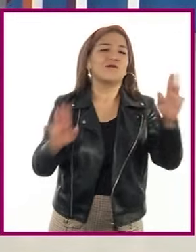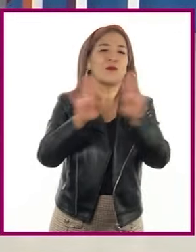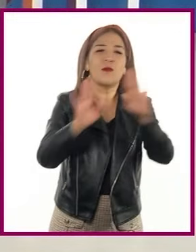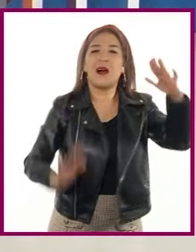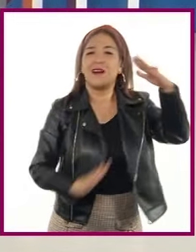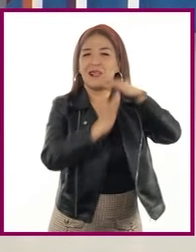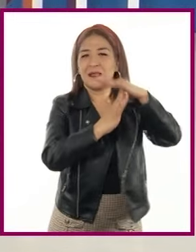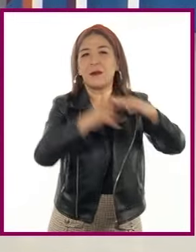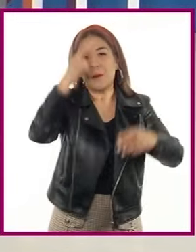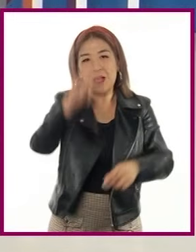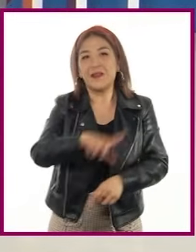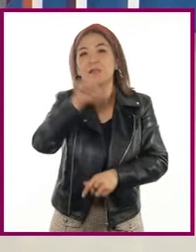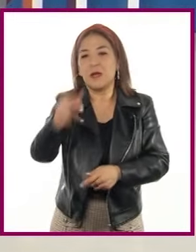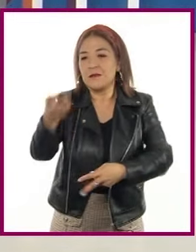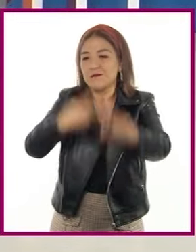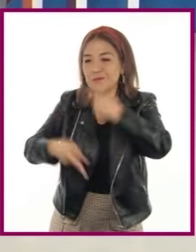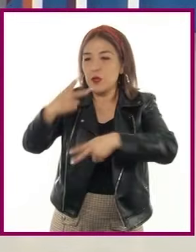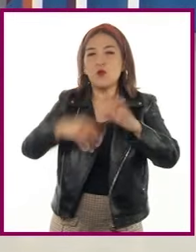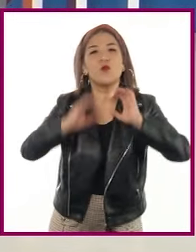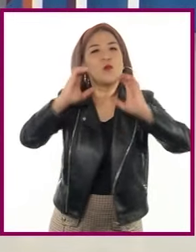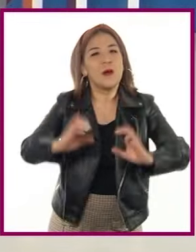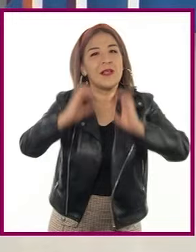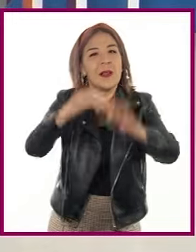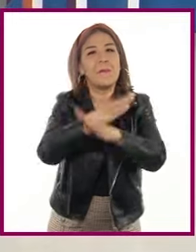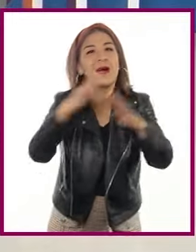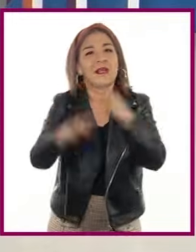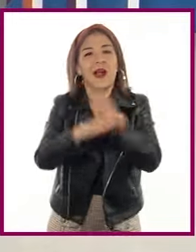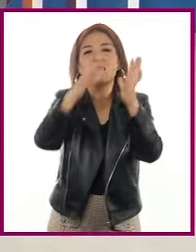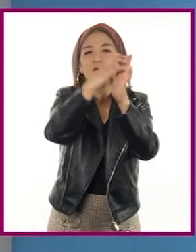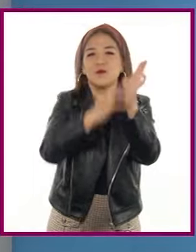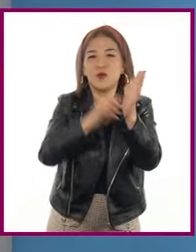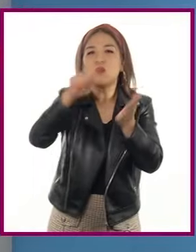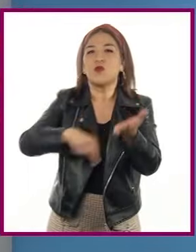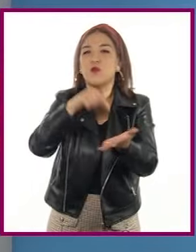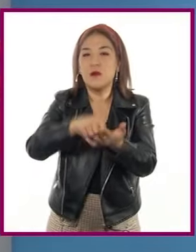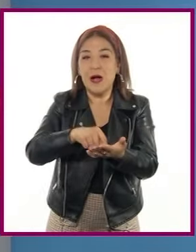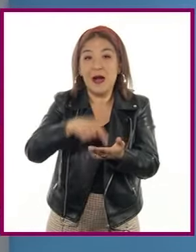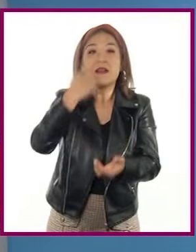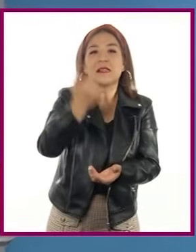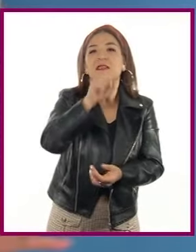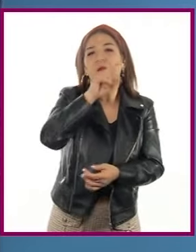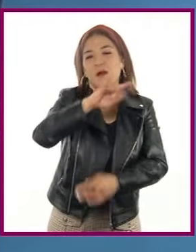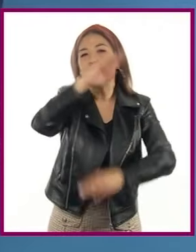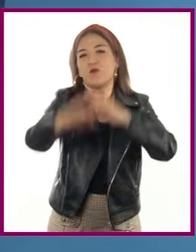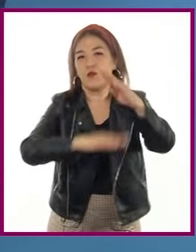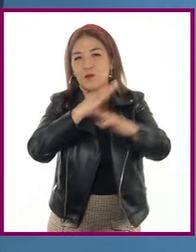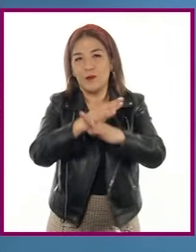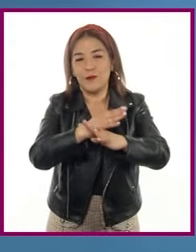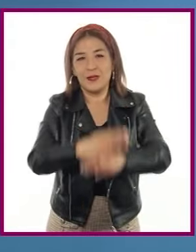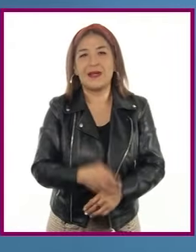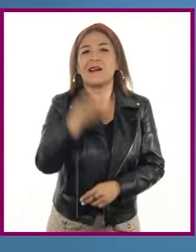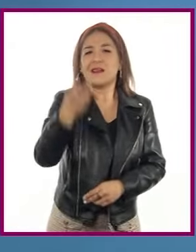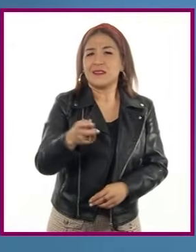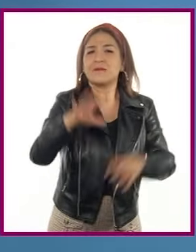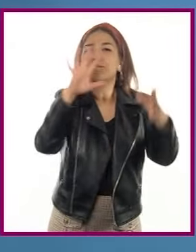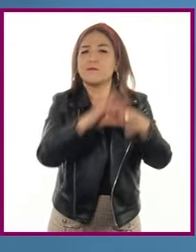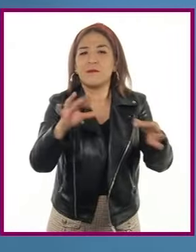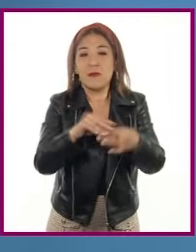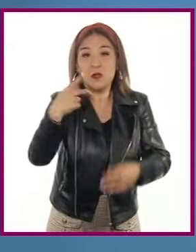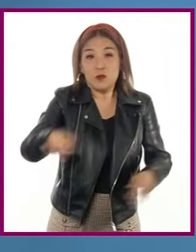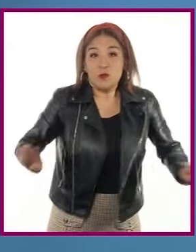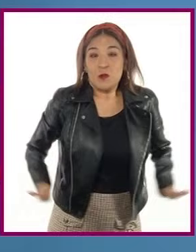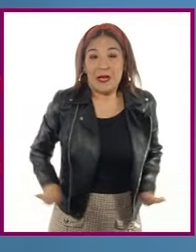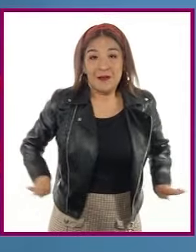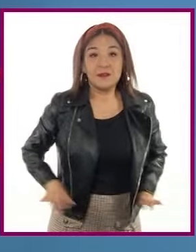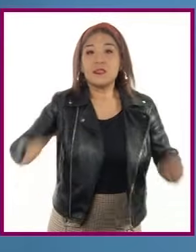para el desarrollo sustentable local y global. Todo esto quiere decir que las características de la